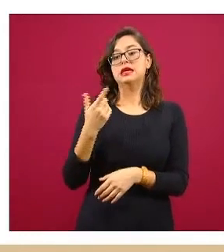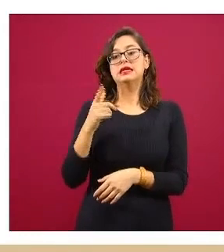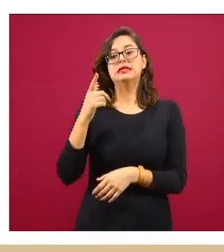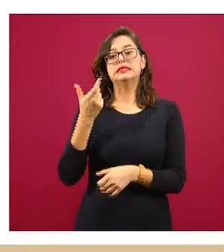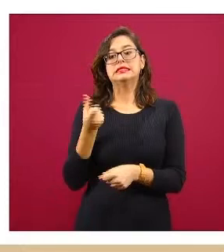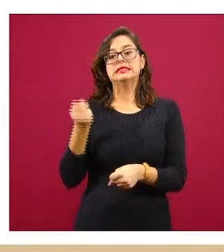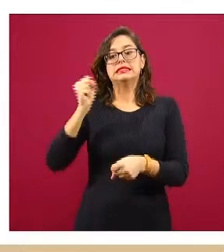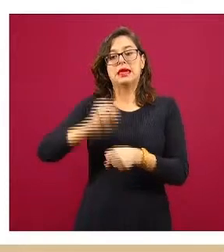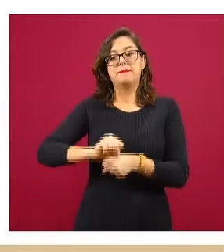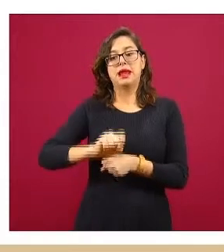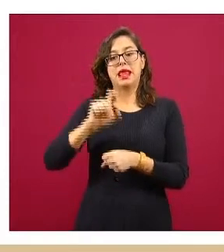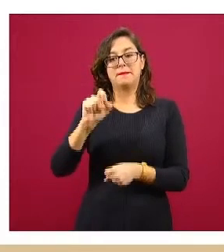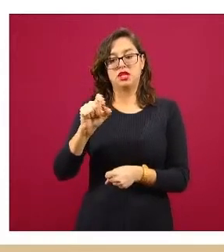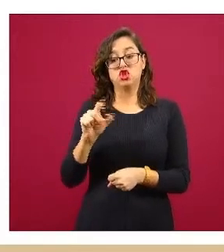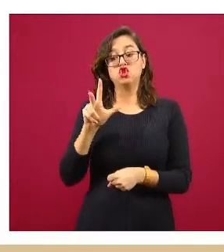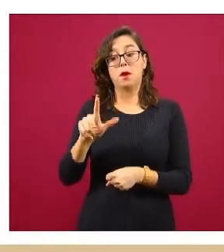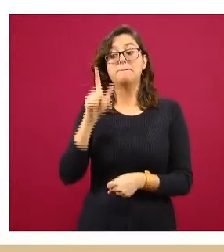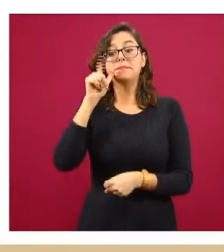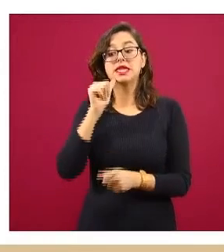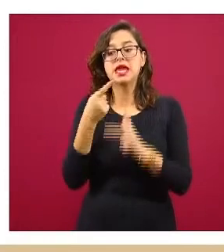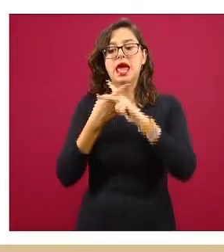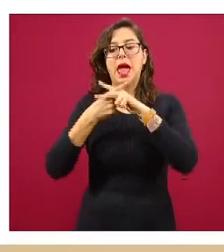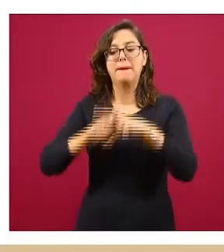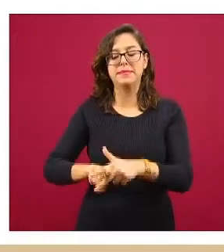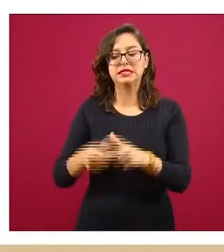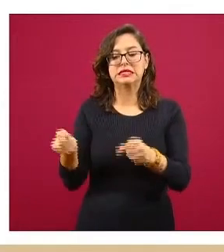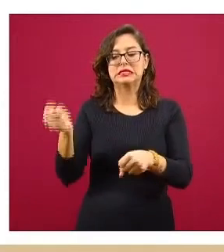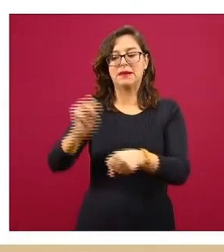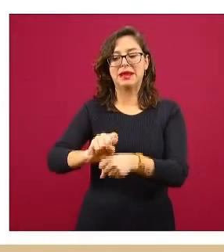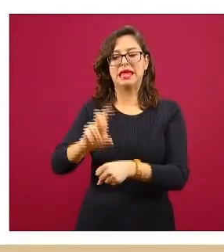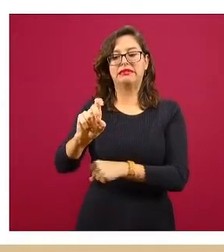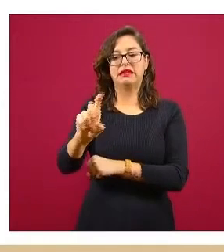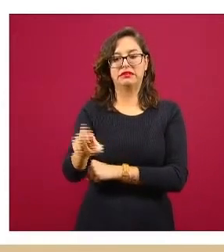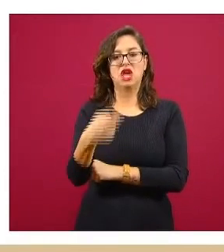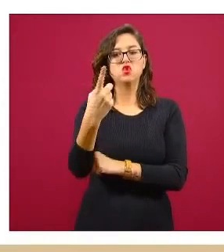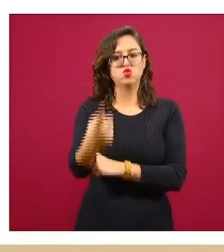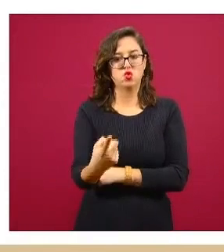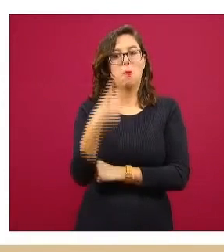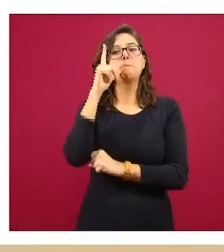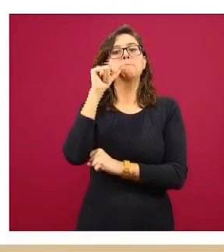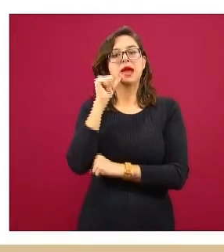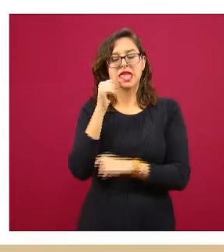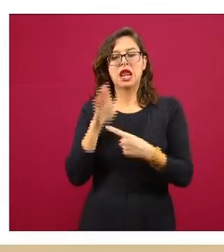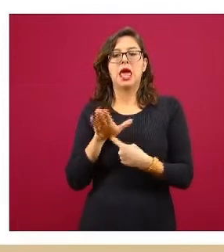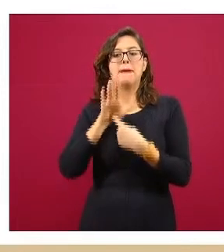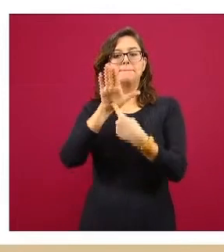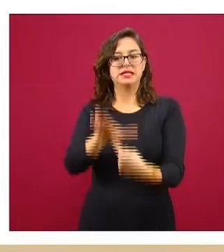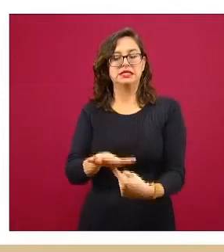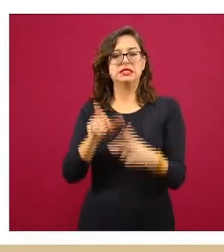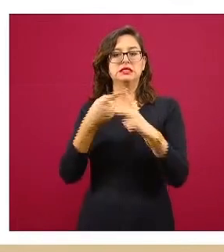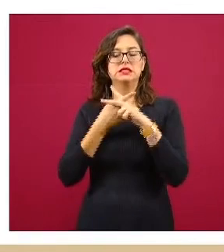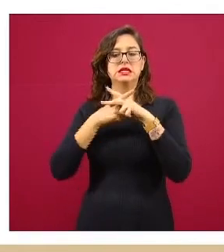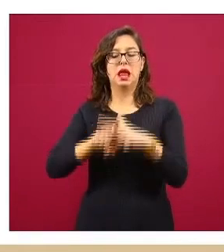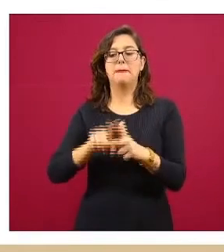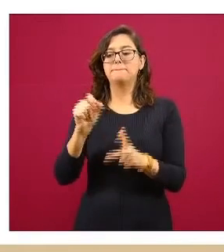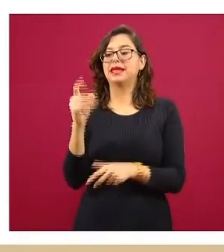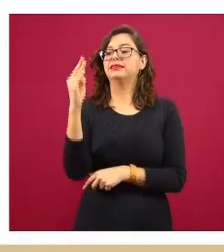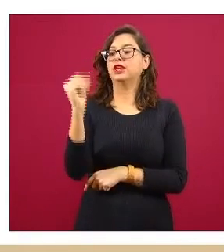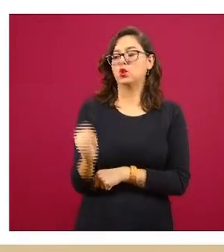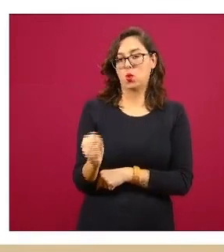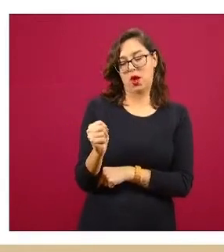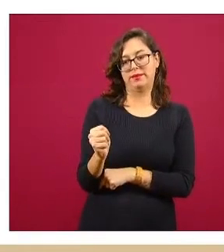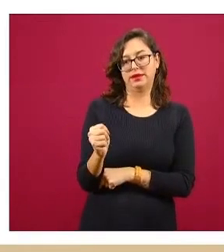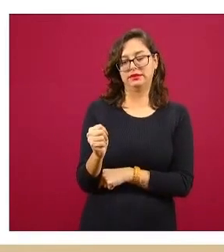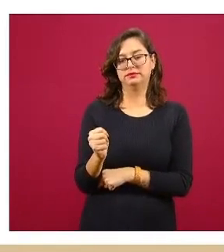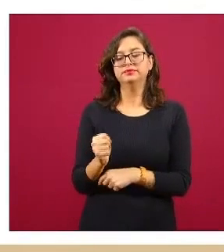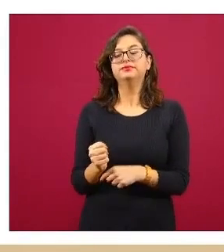Mañana iniciamos la semana 31, por lo tanto mañana ya empezaremos a presentar el corte de la semana 29, la barra de